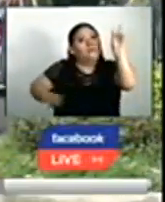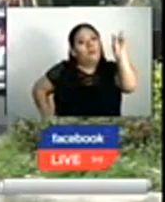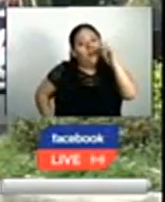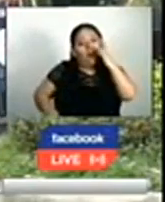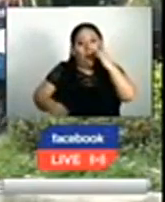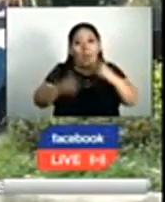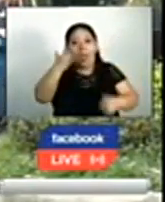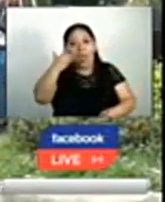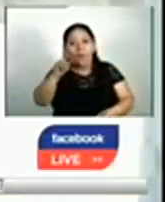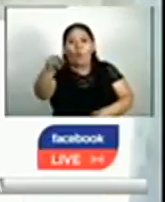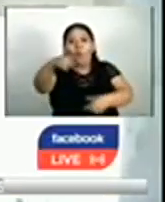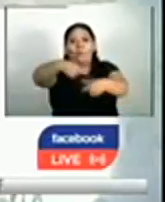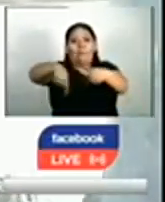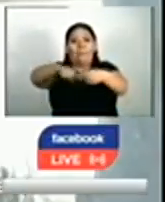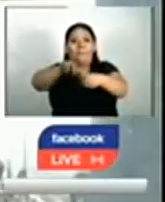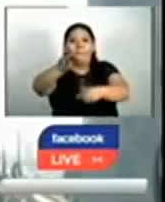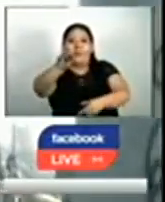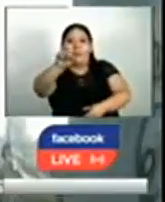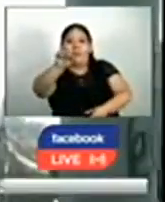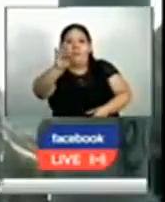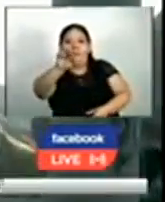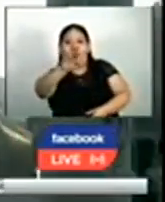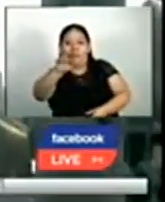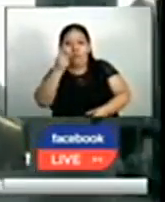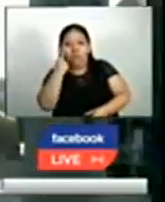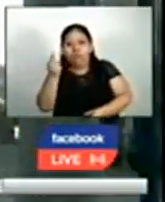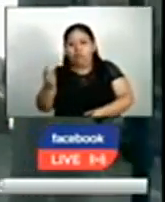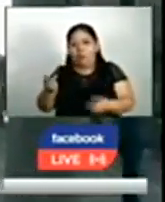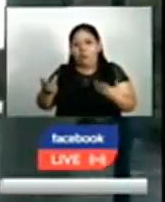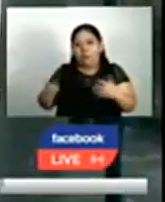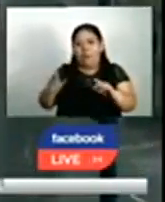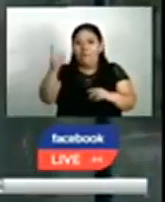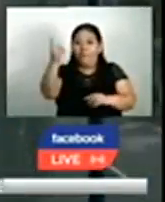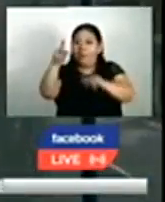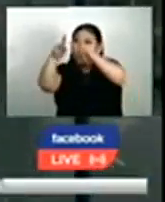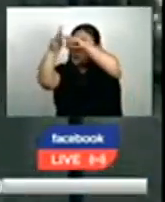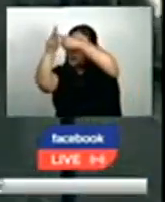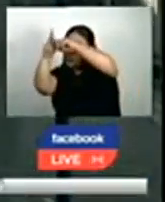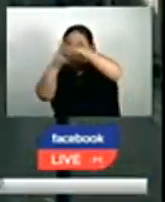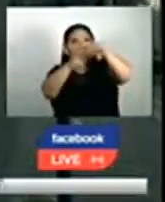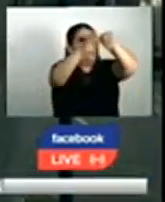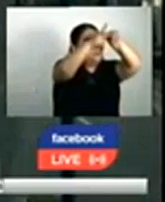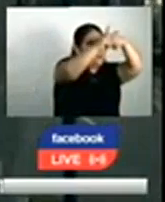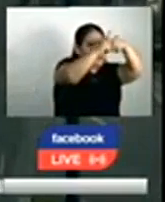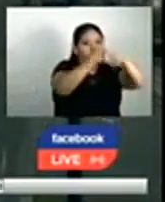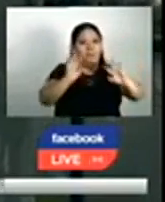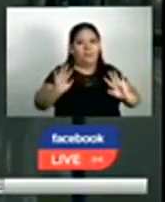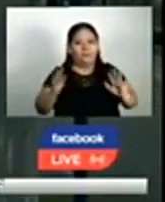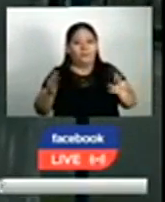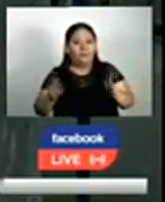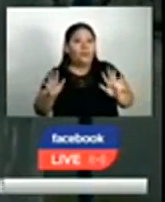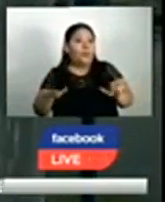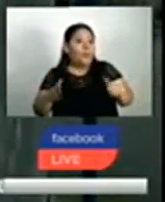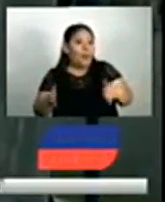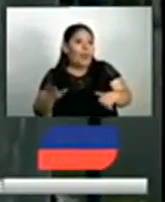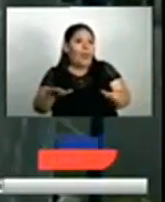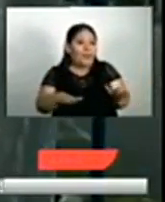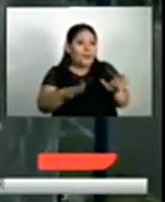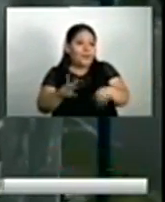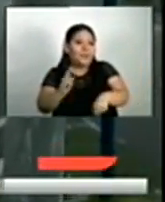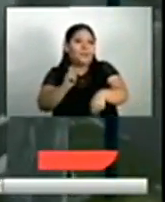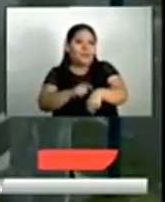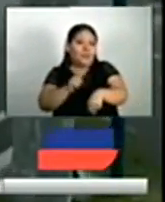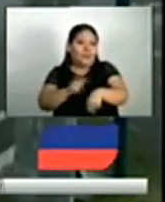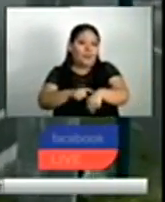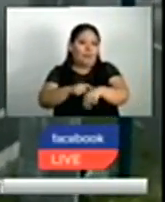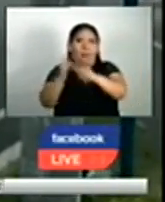y más Ferrer. Por el momento, estos están siendo calibrados, detalló el funcionario, por lo que solo se han activado